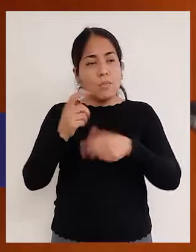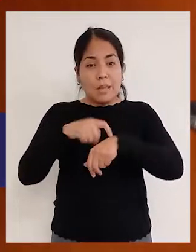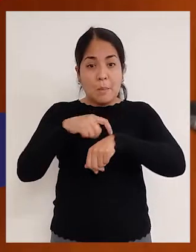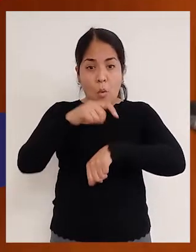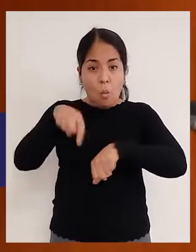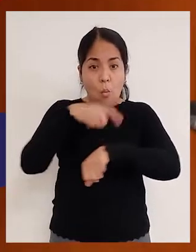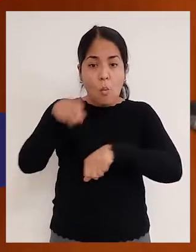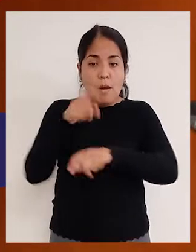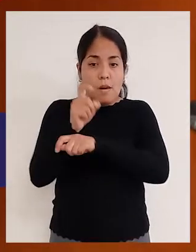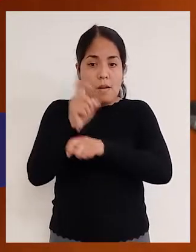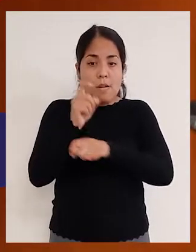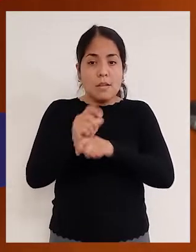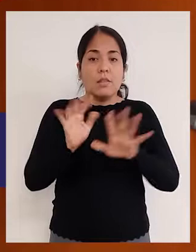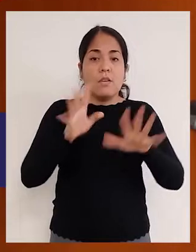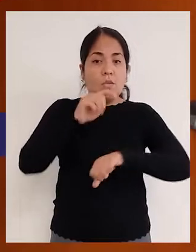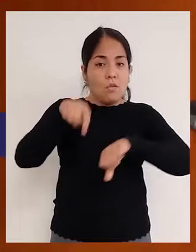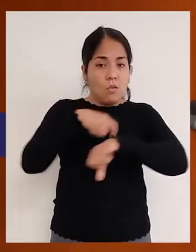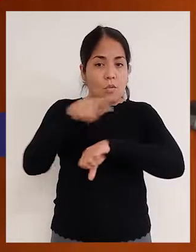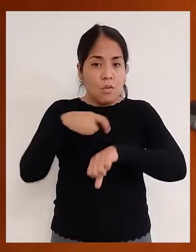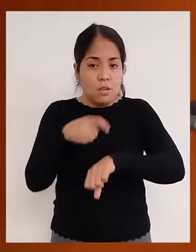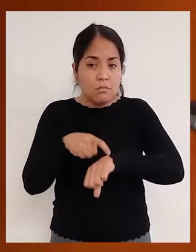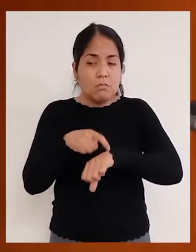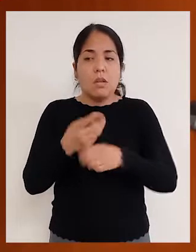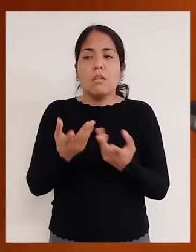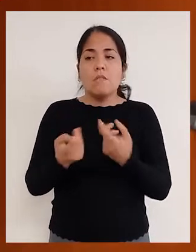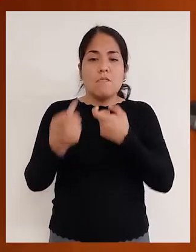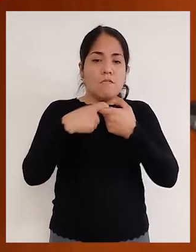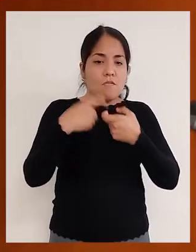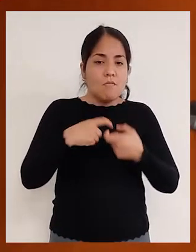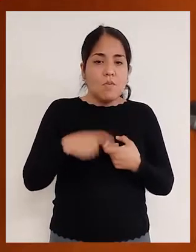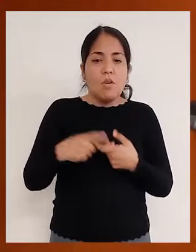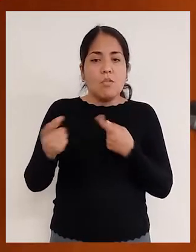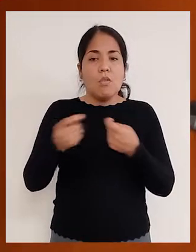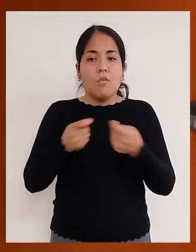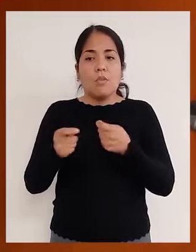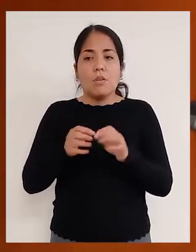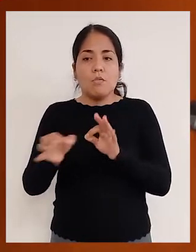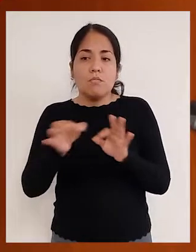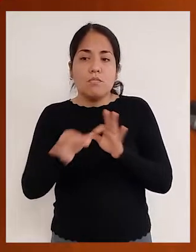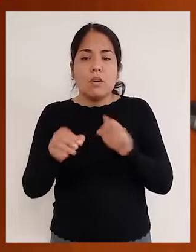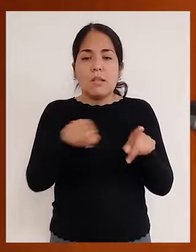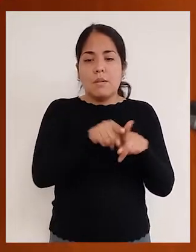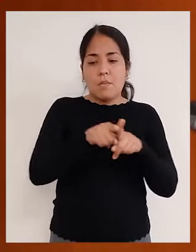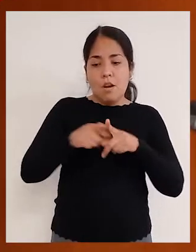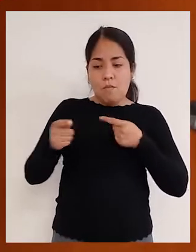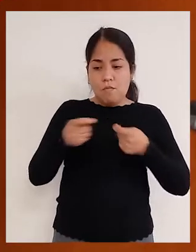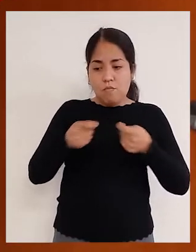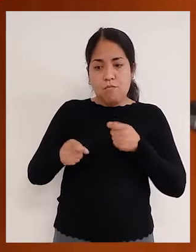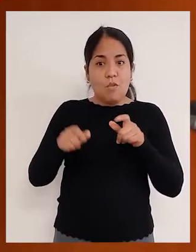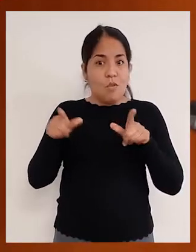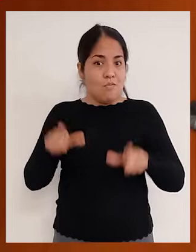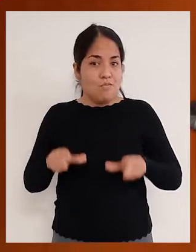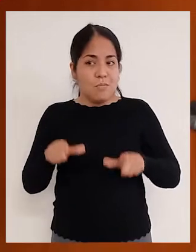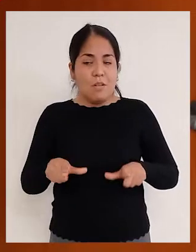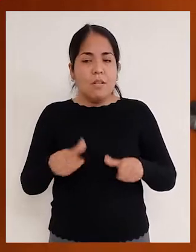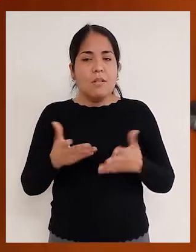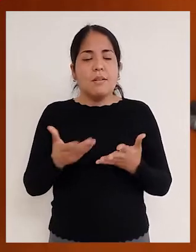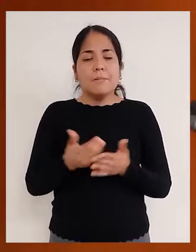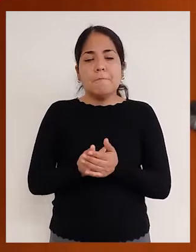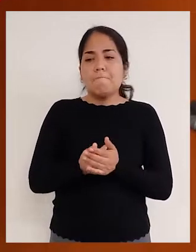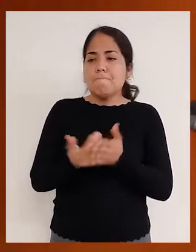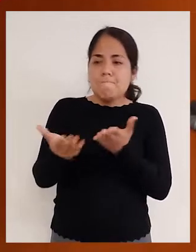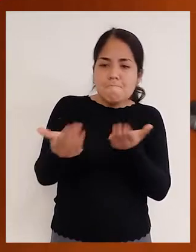de dos días y participan no solamente los gobiernos regionales, sino también los gobiernos locales. Los gobiernos